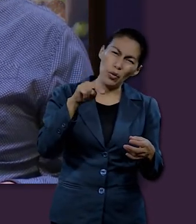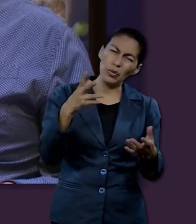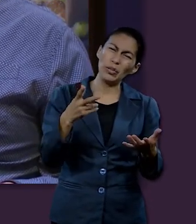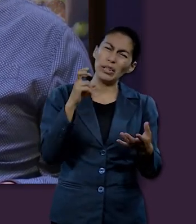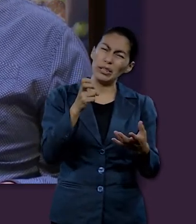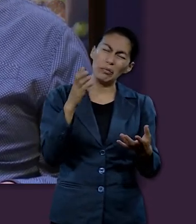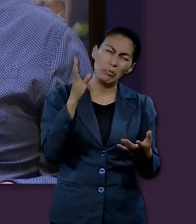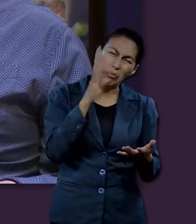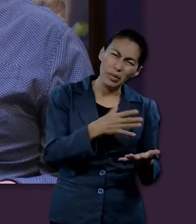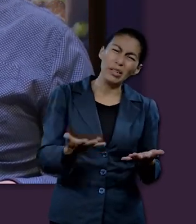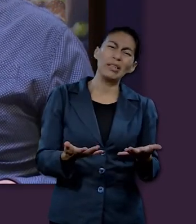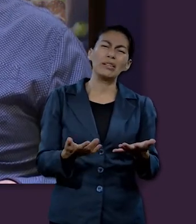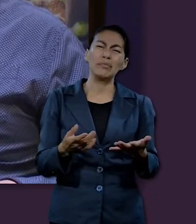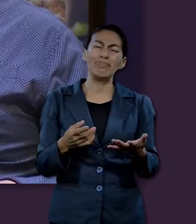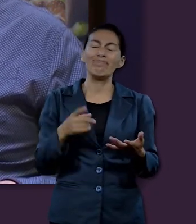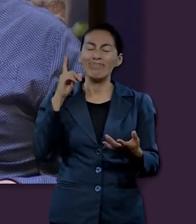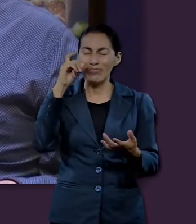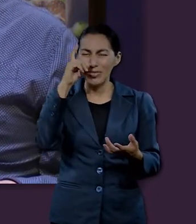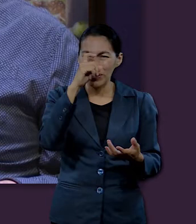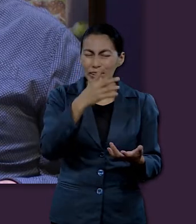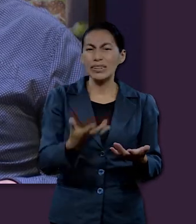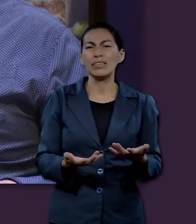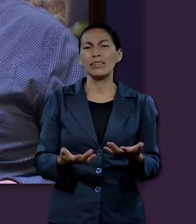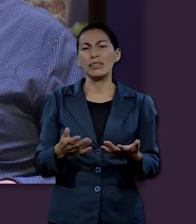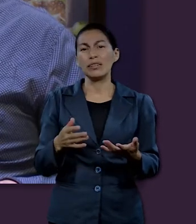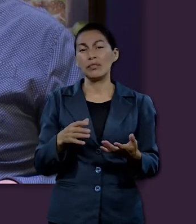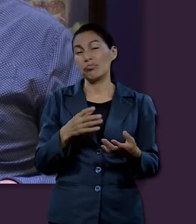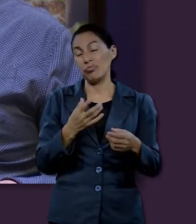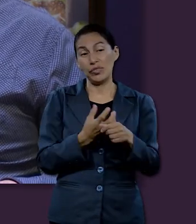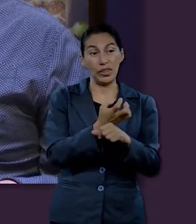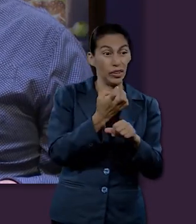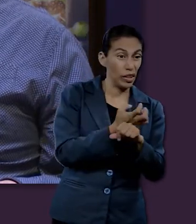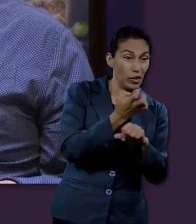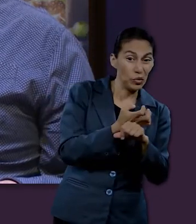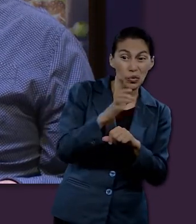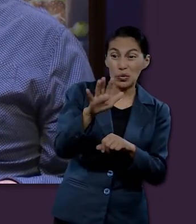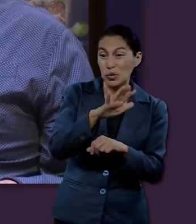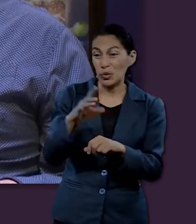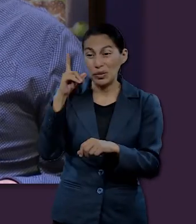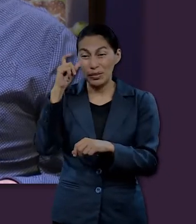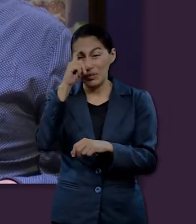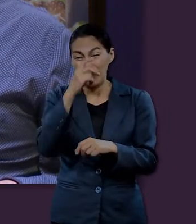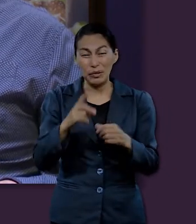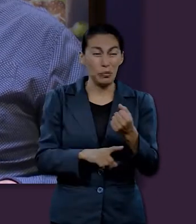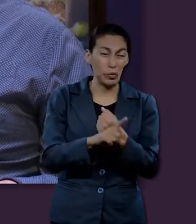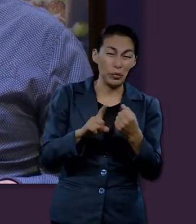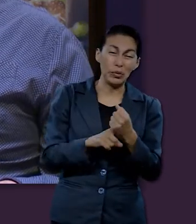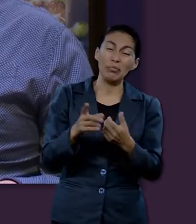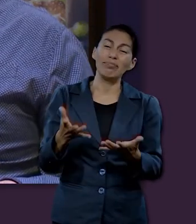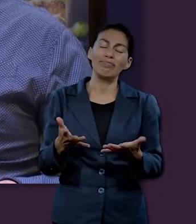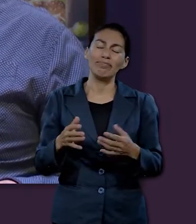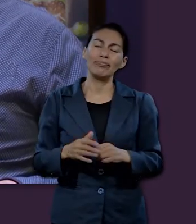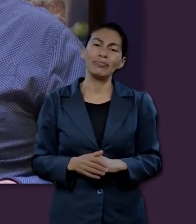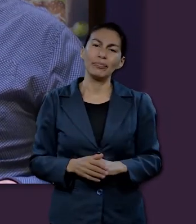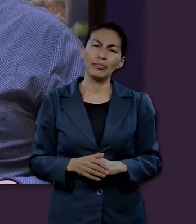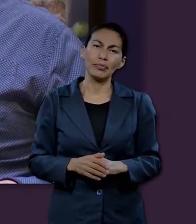se han tratado de resolver y sigue siendo un desafío para todos los estados. Entonces, la situación siempre